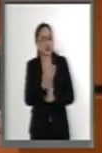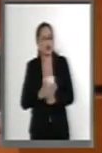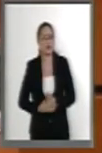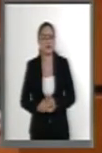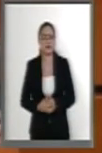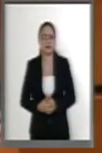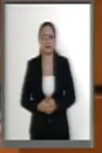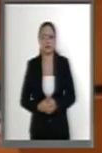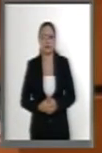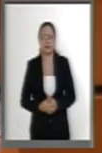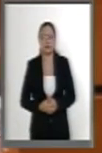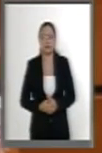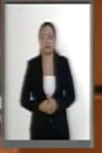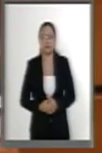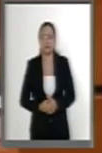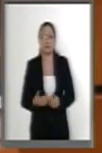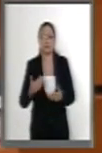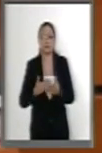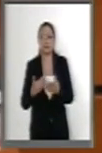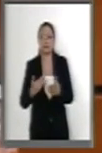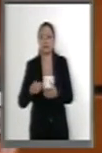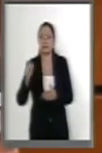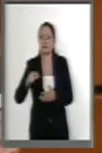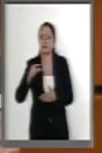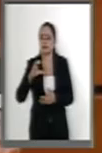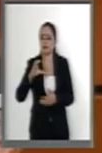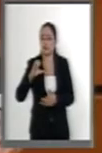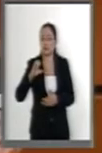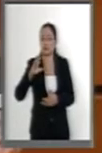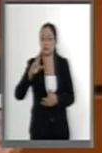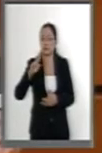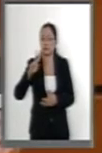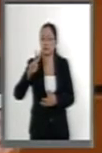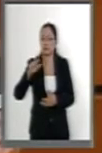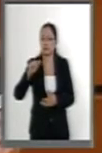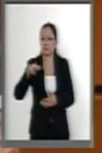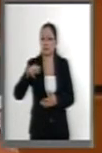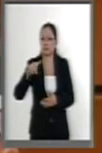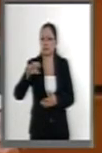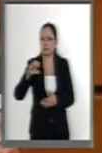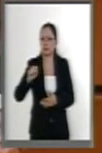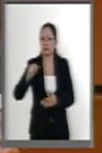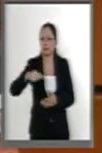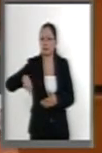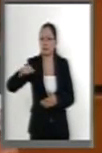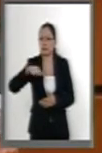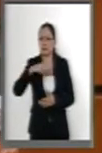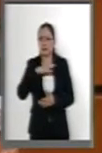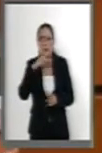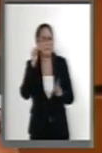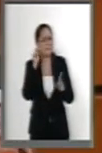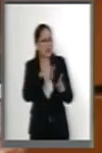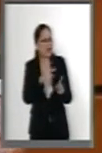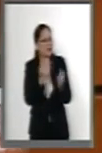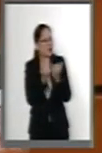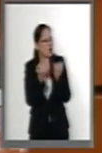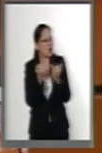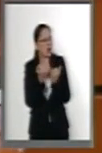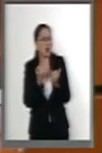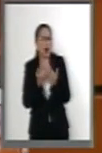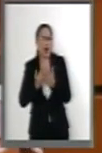El nombramiento de Cervantes provocó el mismo efluvio